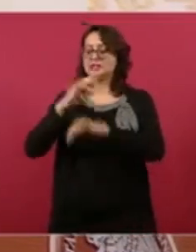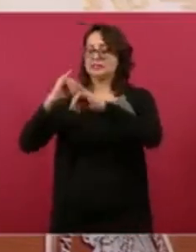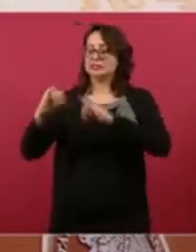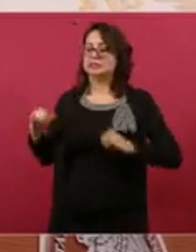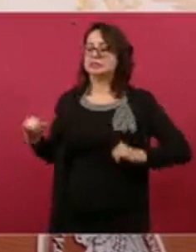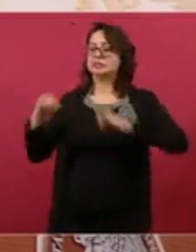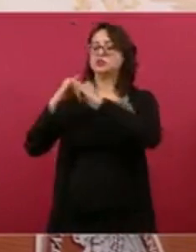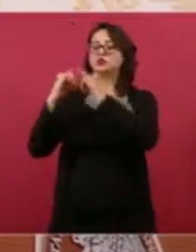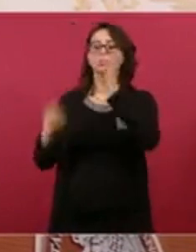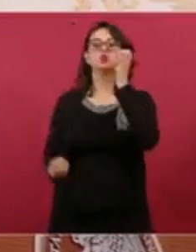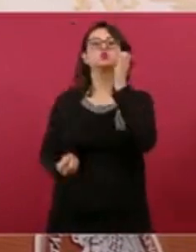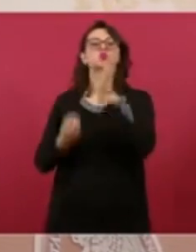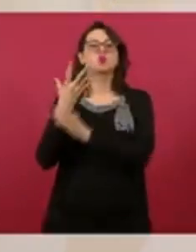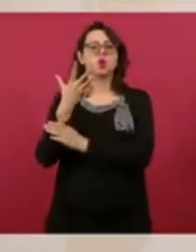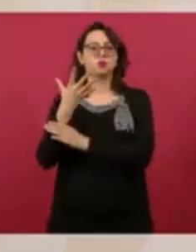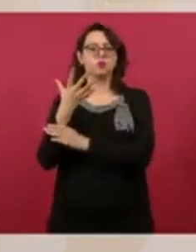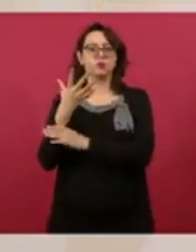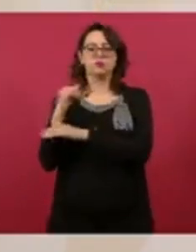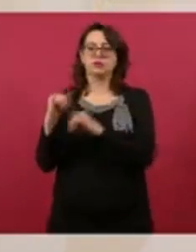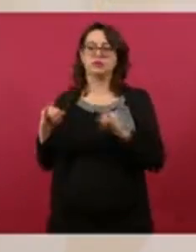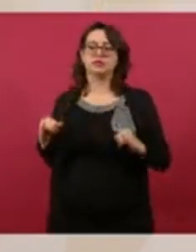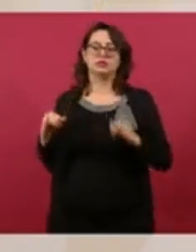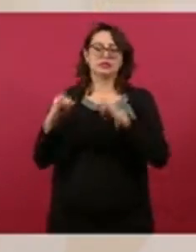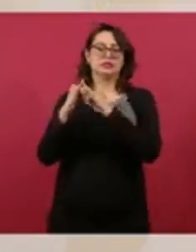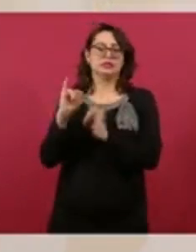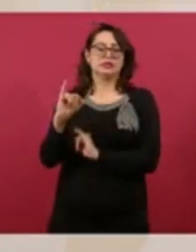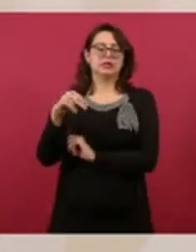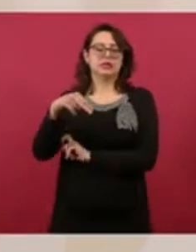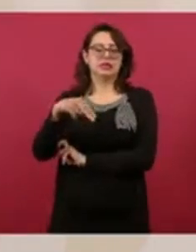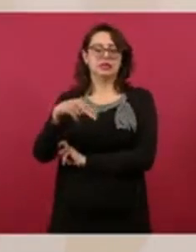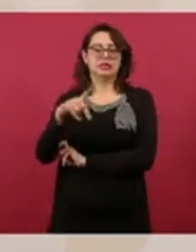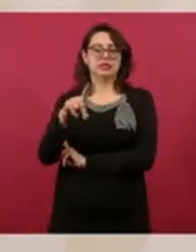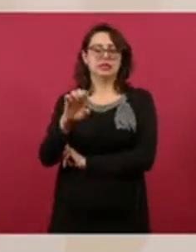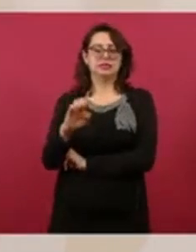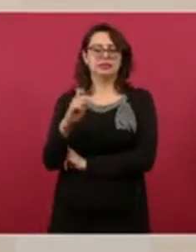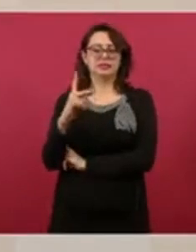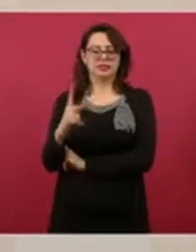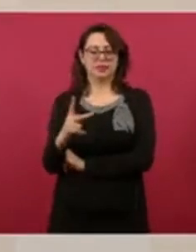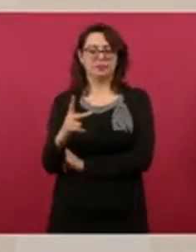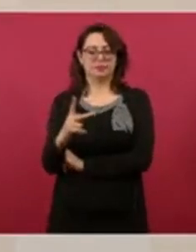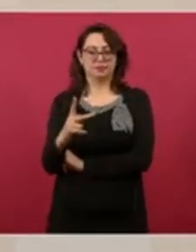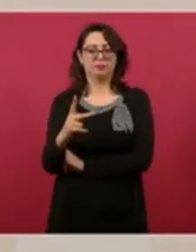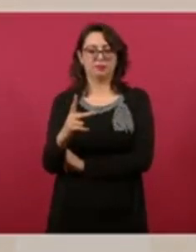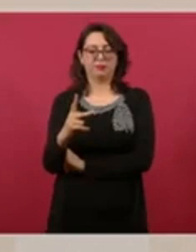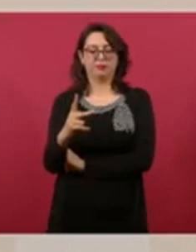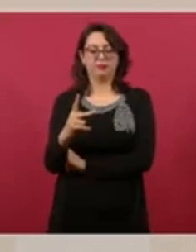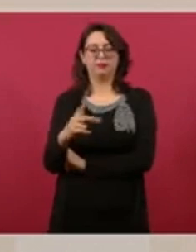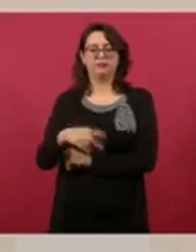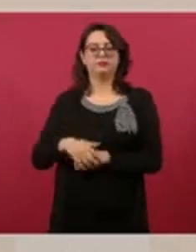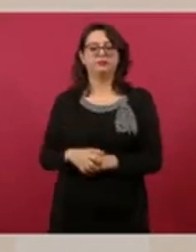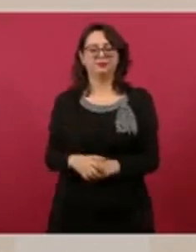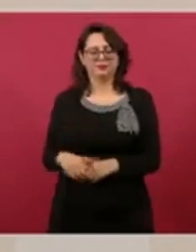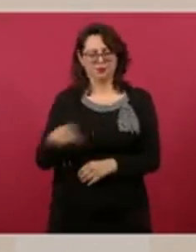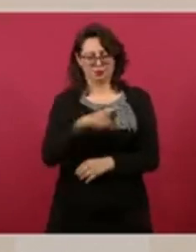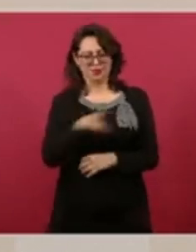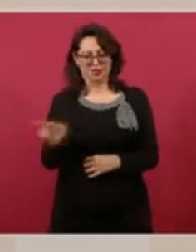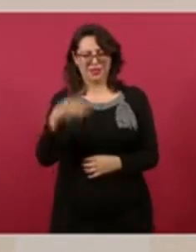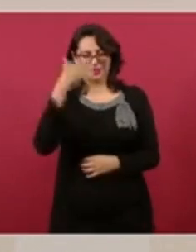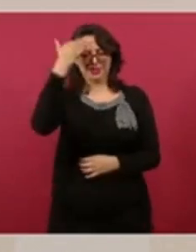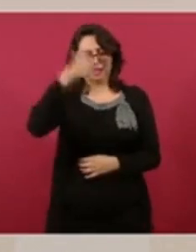Instituto para devolverle al pueblo lo robado y